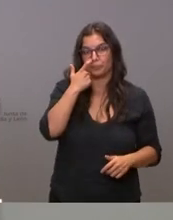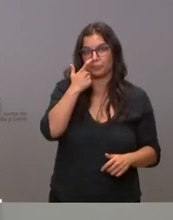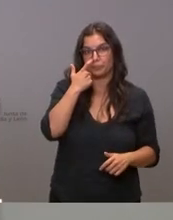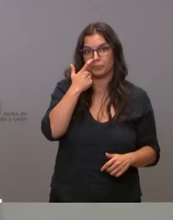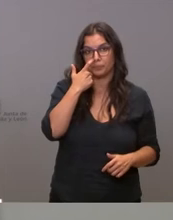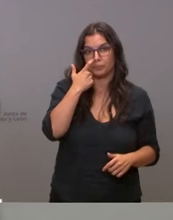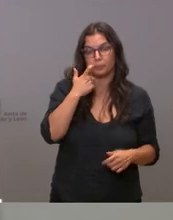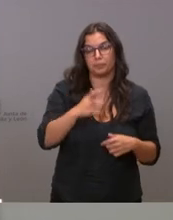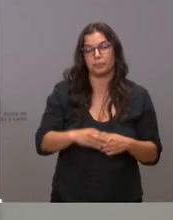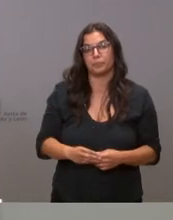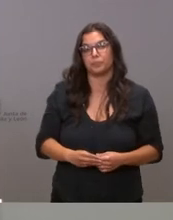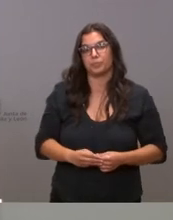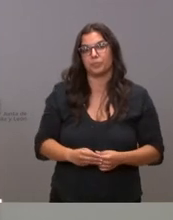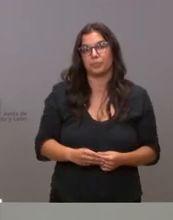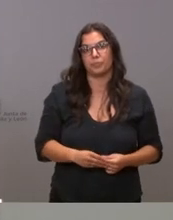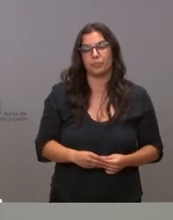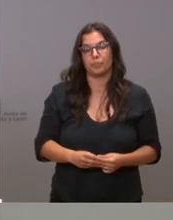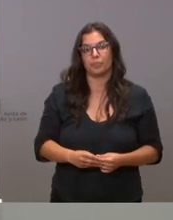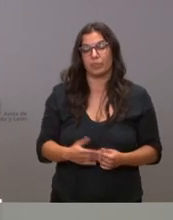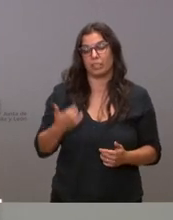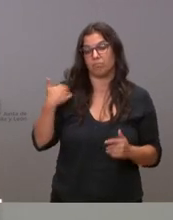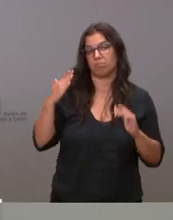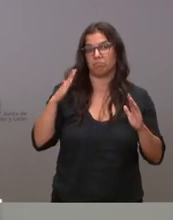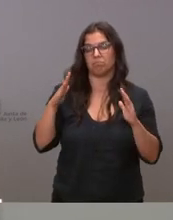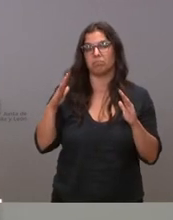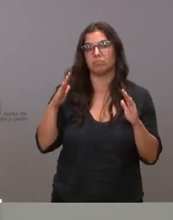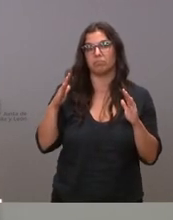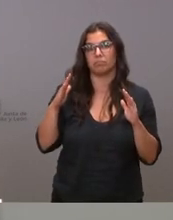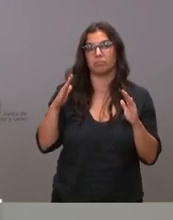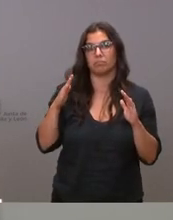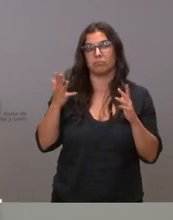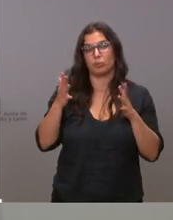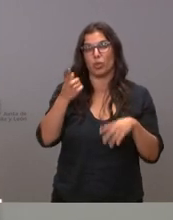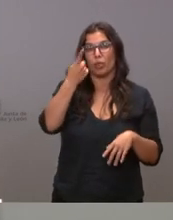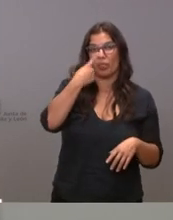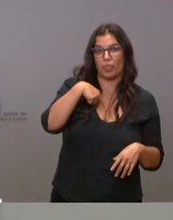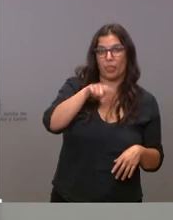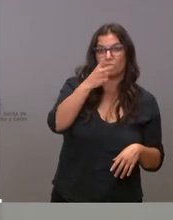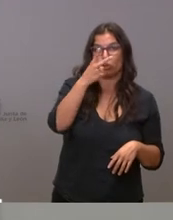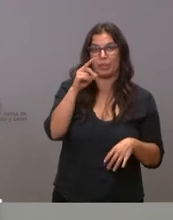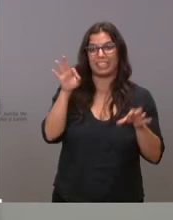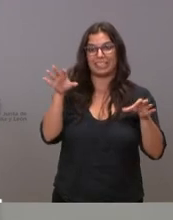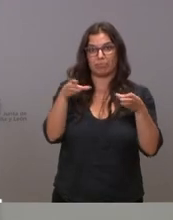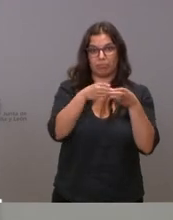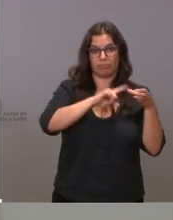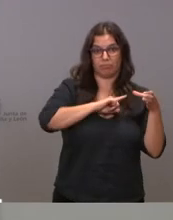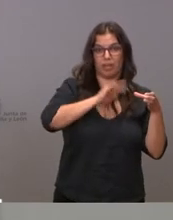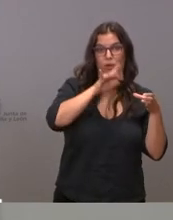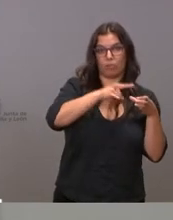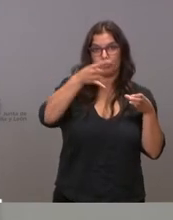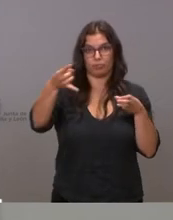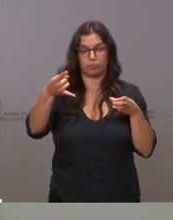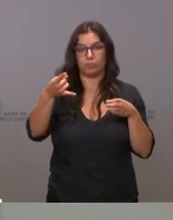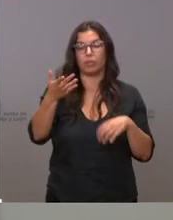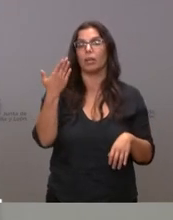hemos últimamente teníamos 120 del ejército los hemos duplicado antes